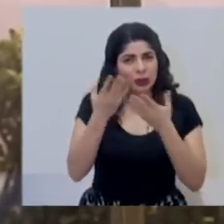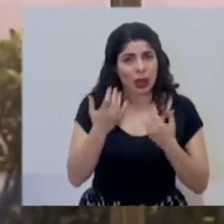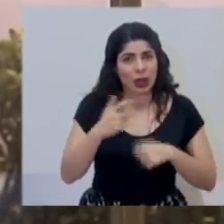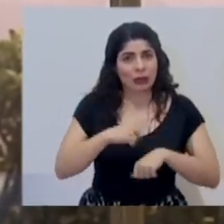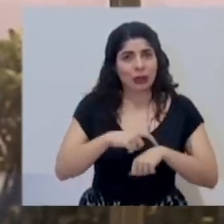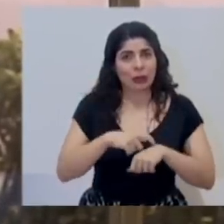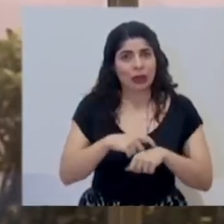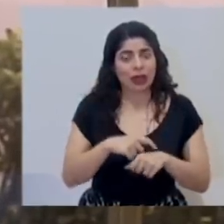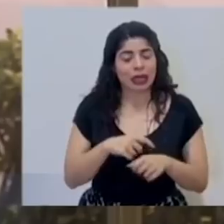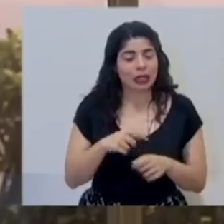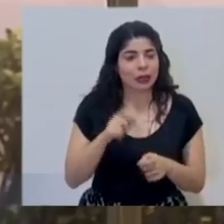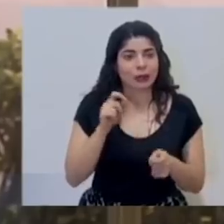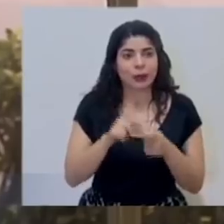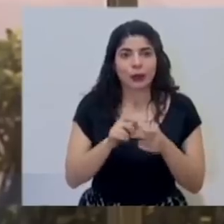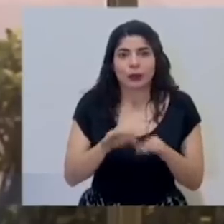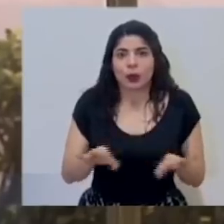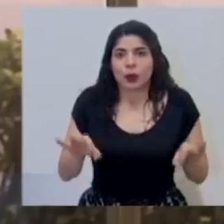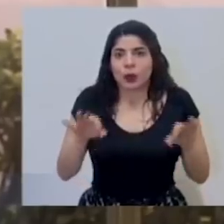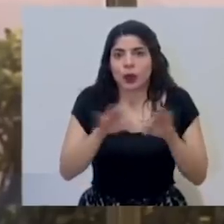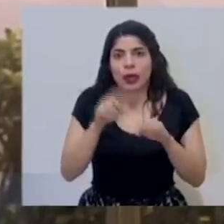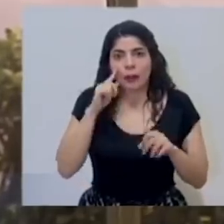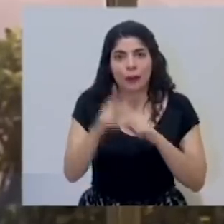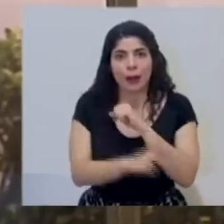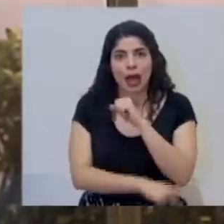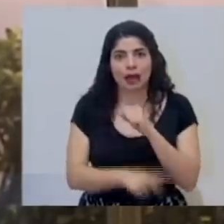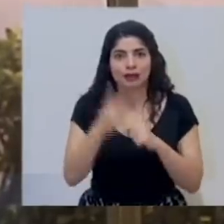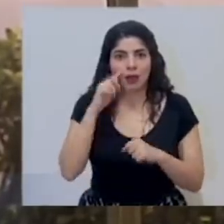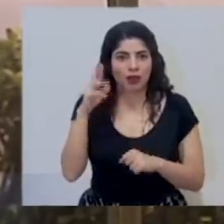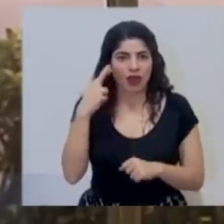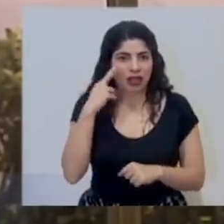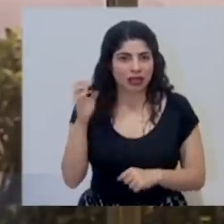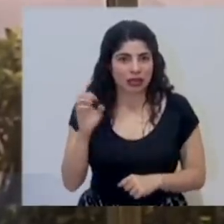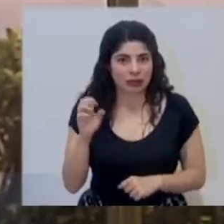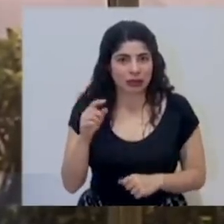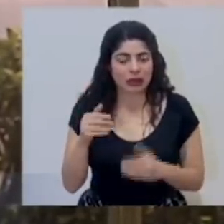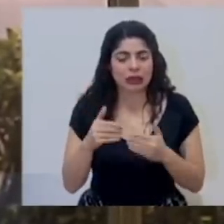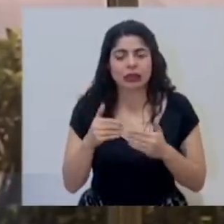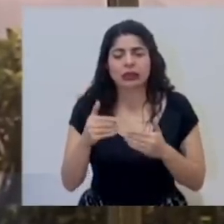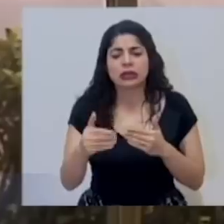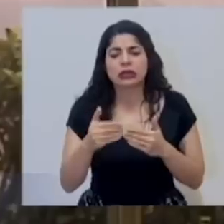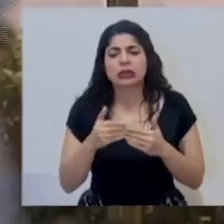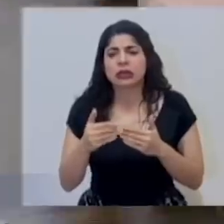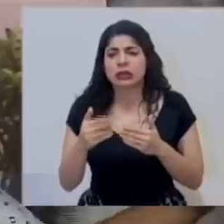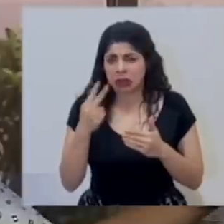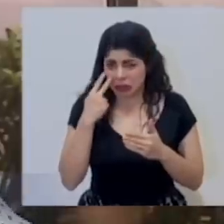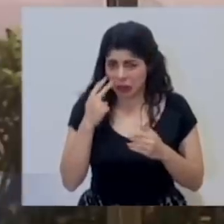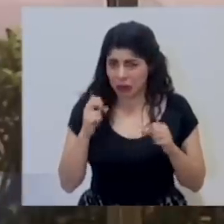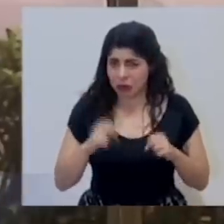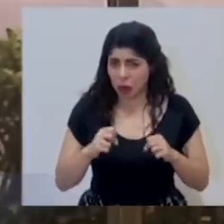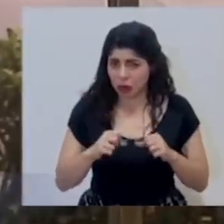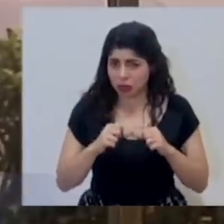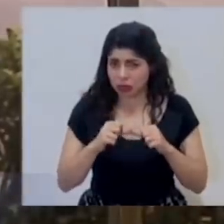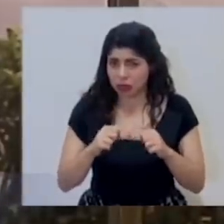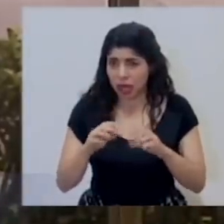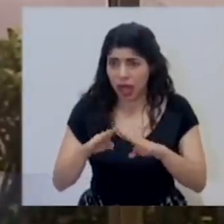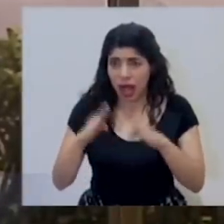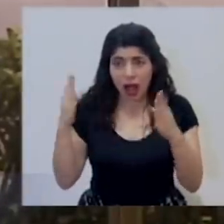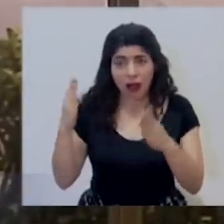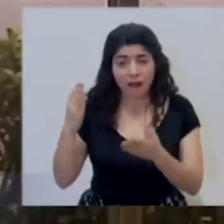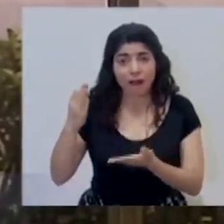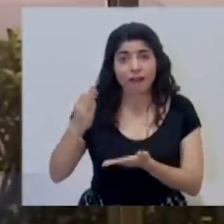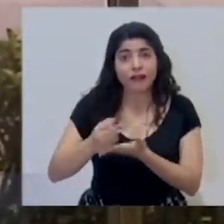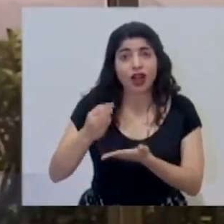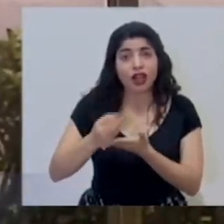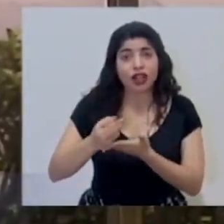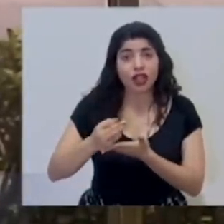momento decisivo para el país por la emergencia, ¿hasta dónde ve factible la apertura mediata de las fronteras